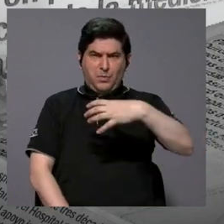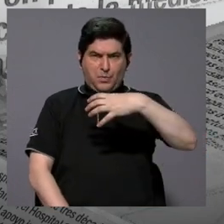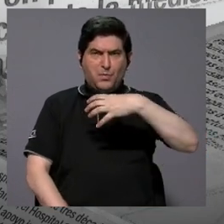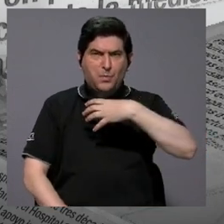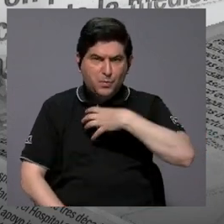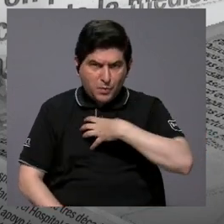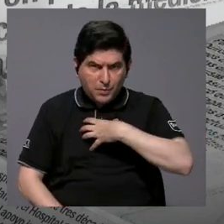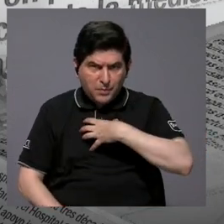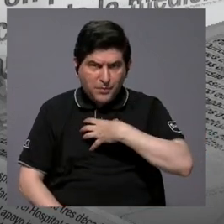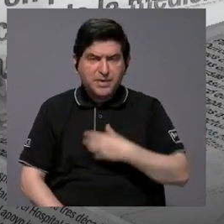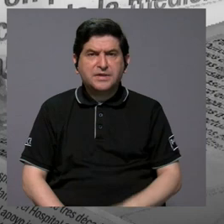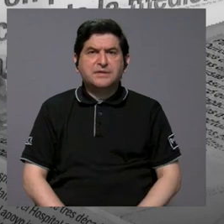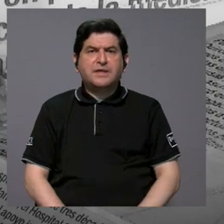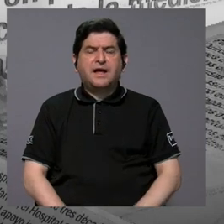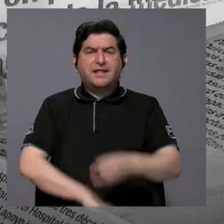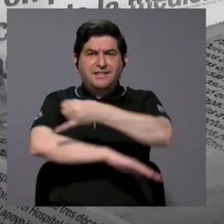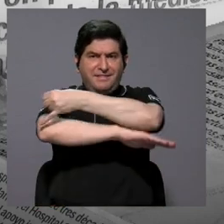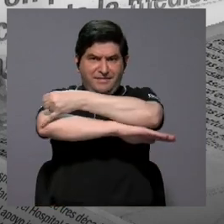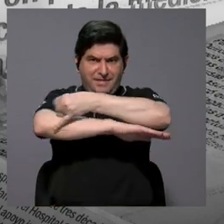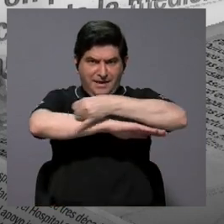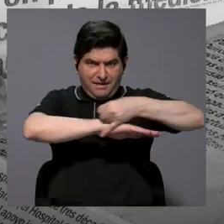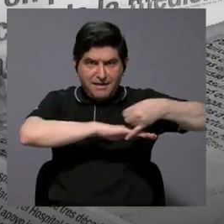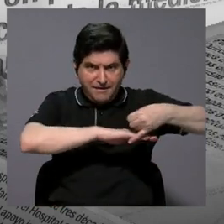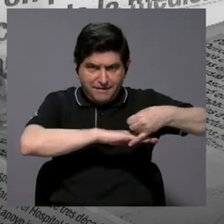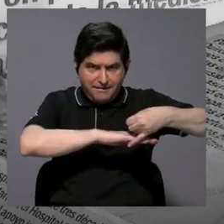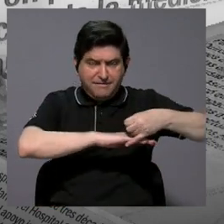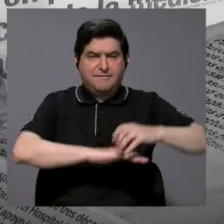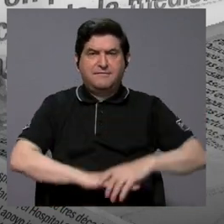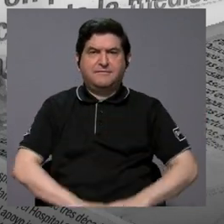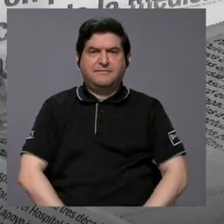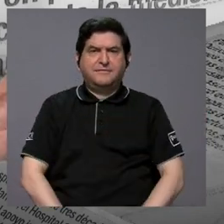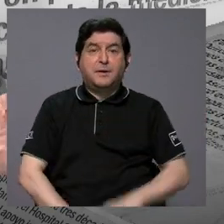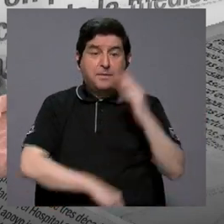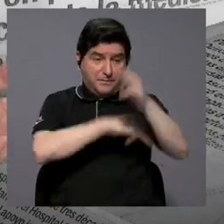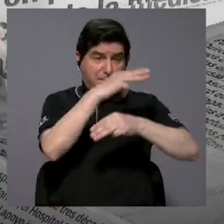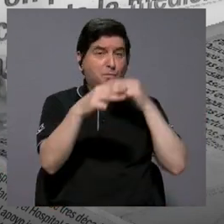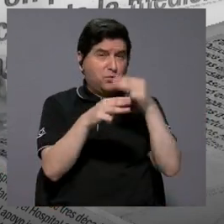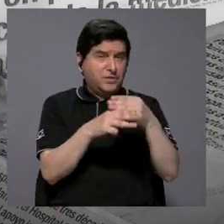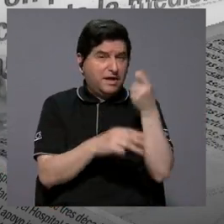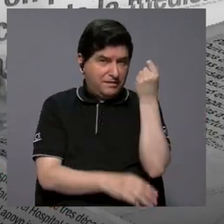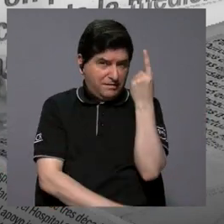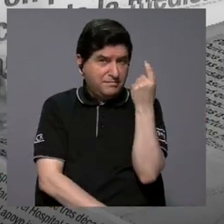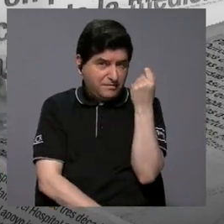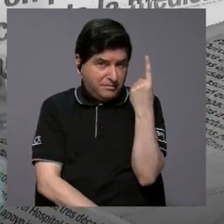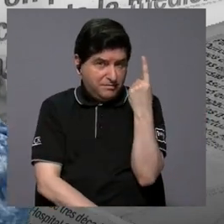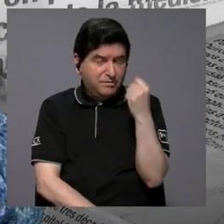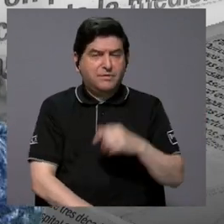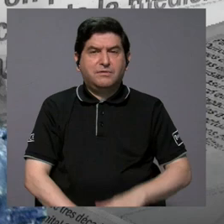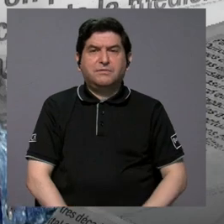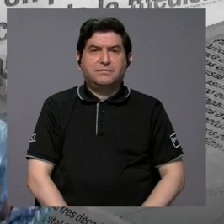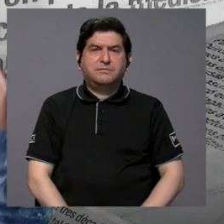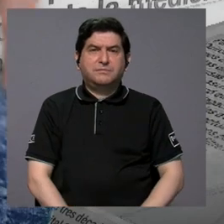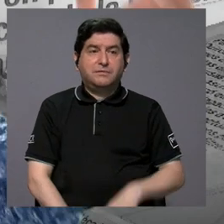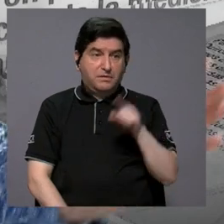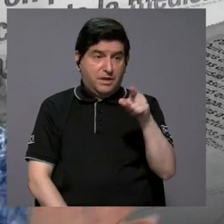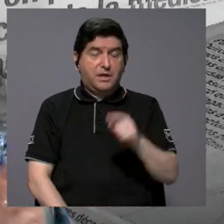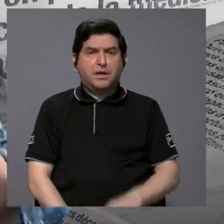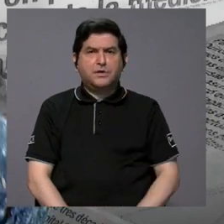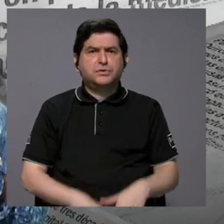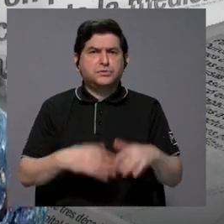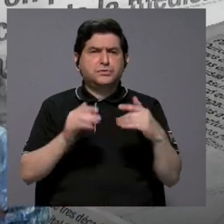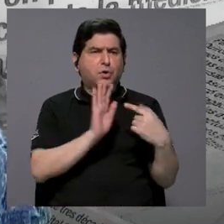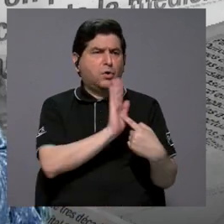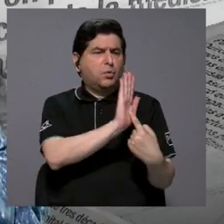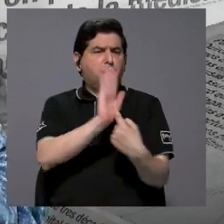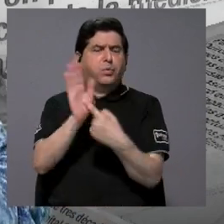también de la ingeniería mundial, tengo entendido que eso se desplegó